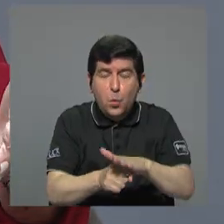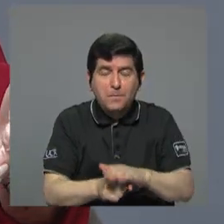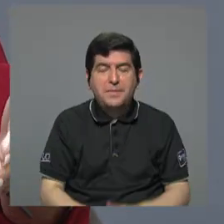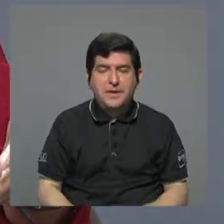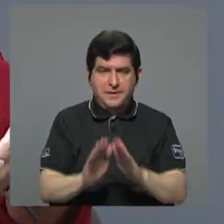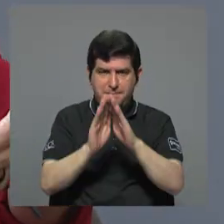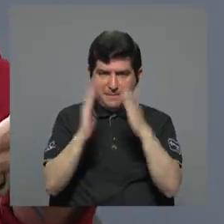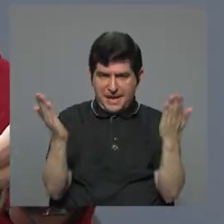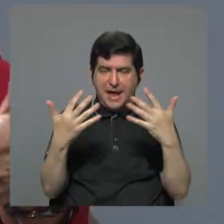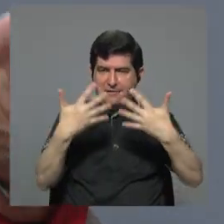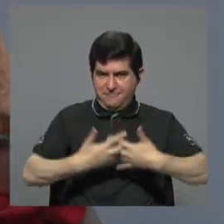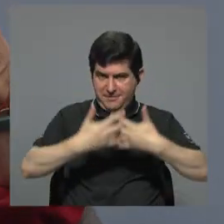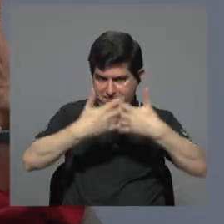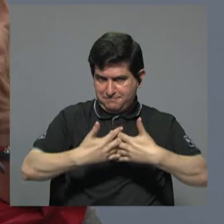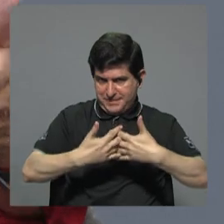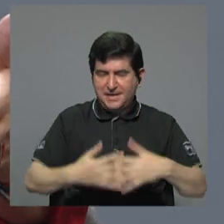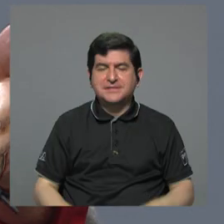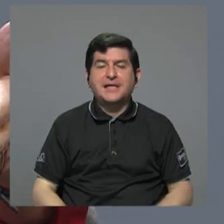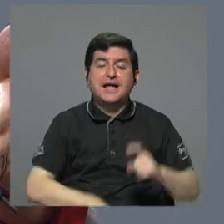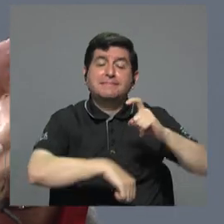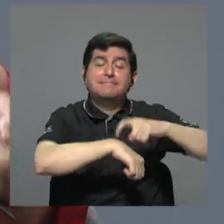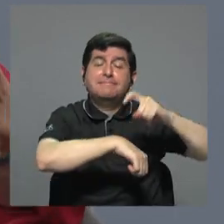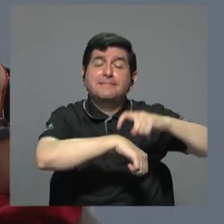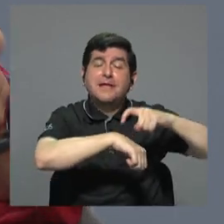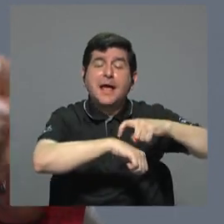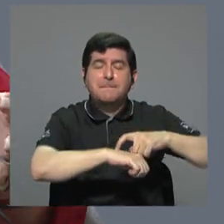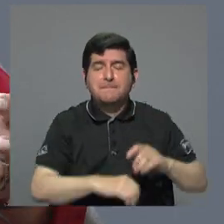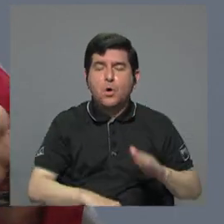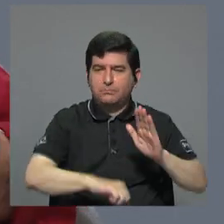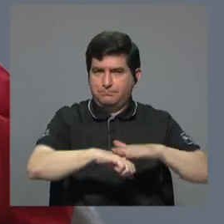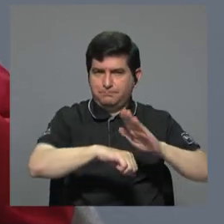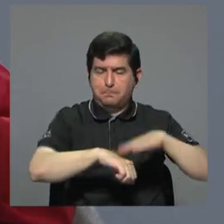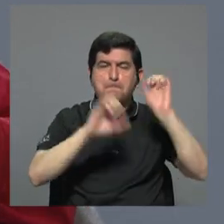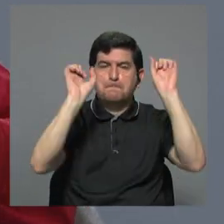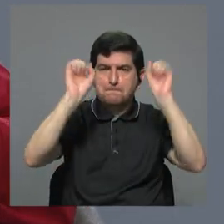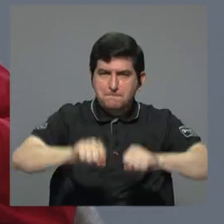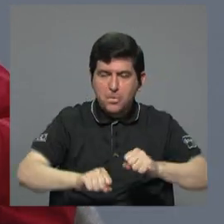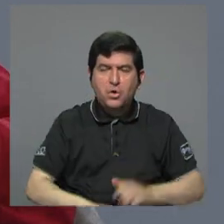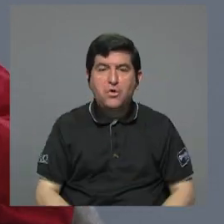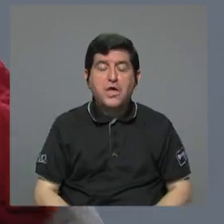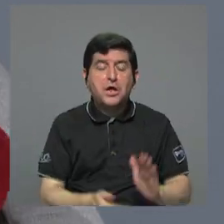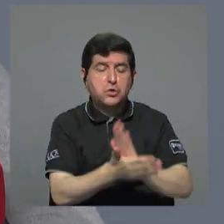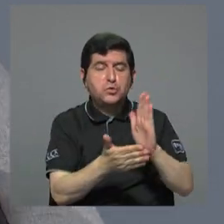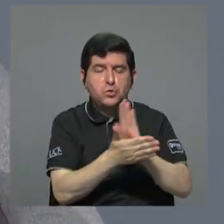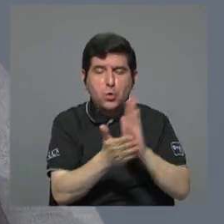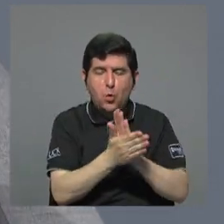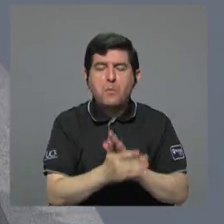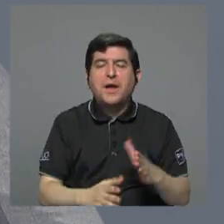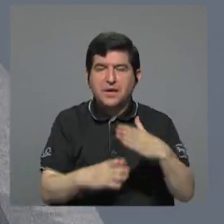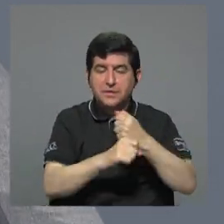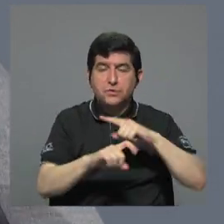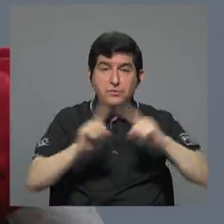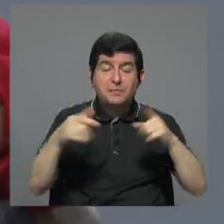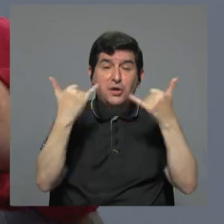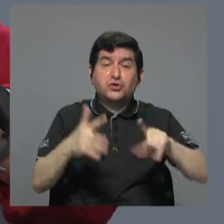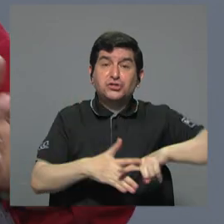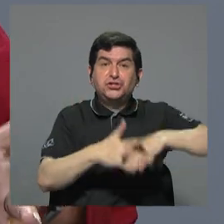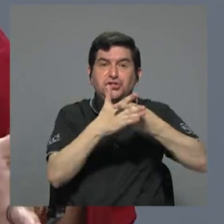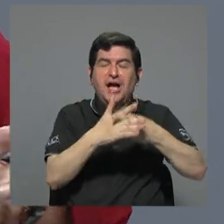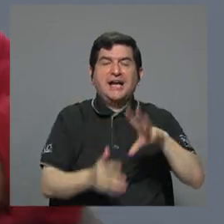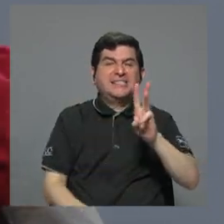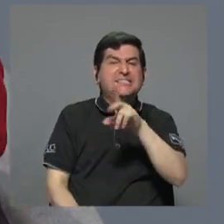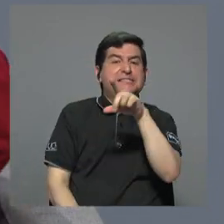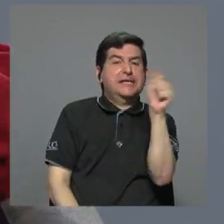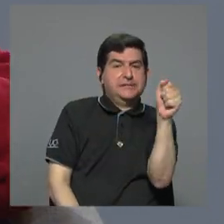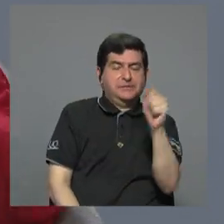abrir una empresa. Entonces, darle un tiempo para que ellos puedan sacar los papeles, pero que empiecen a trabajar desde ya darle seis